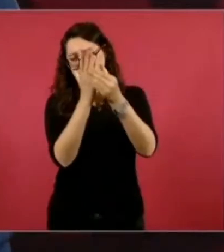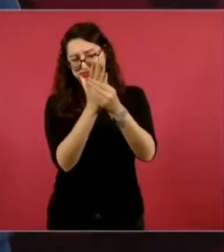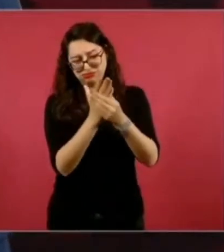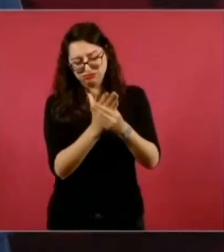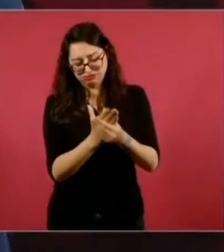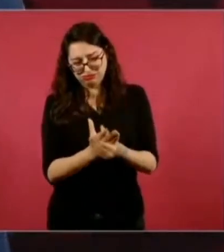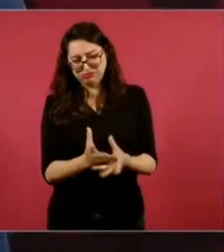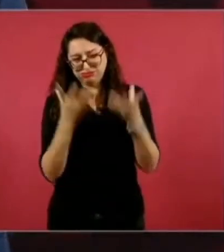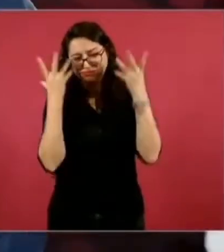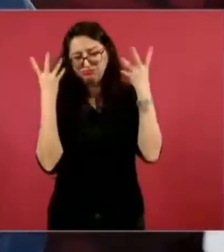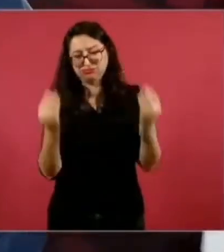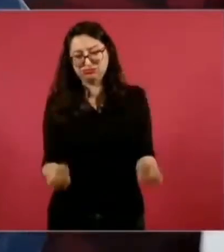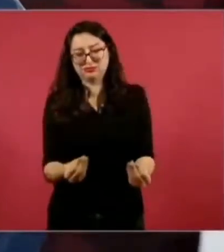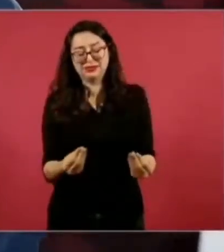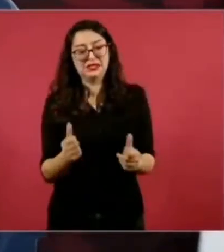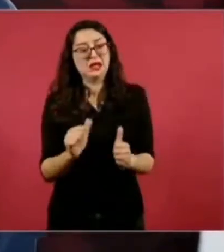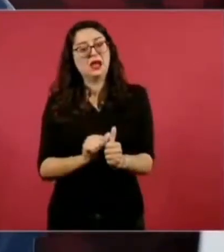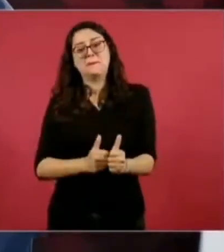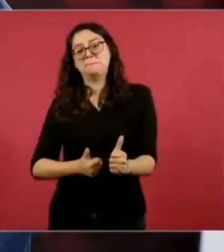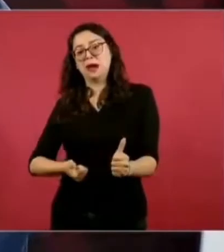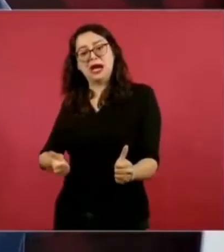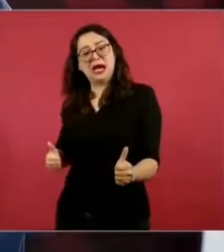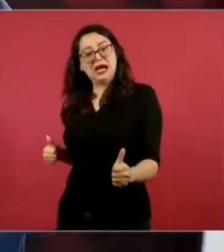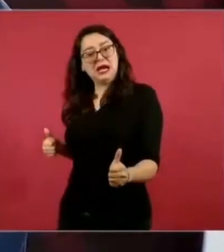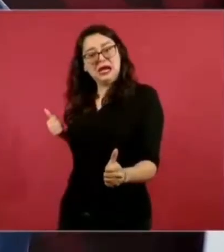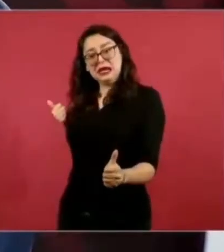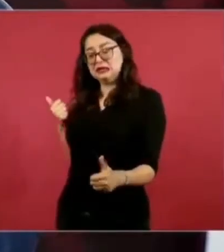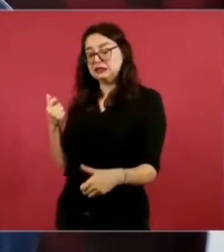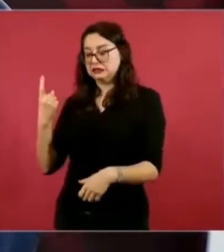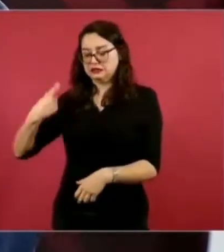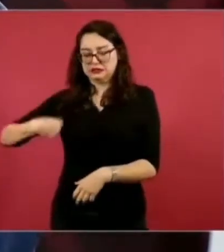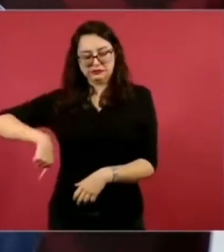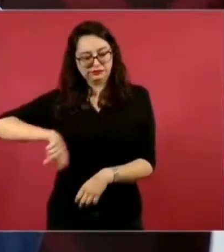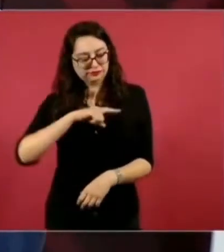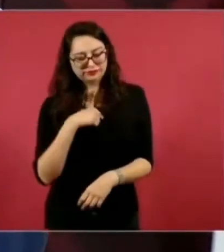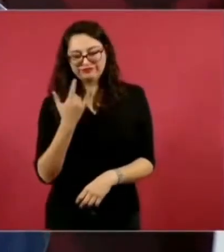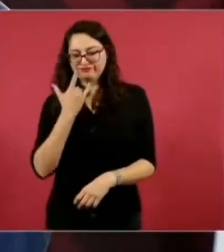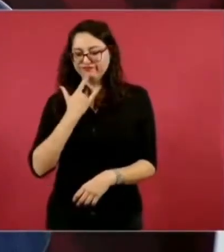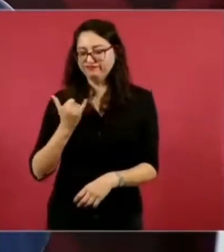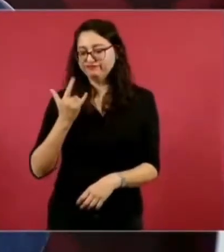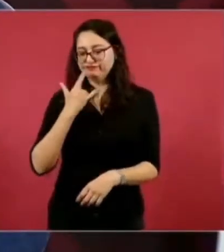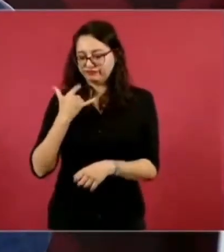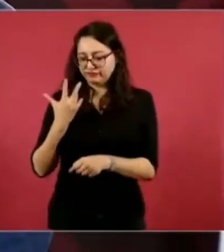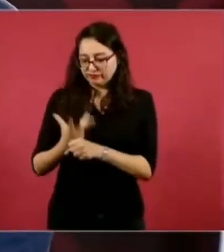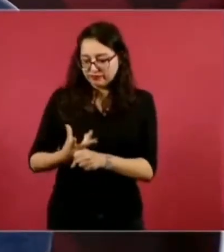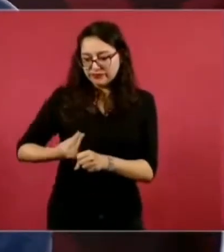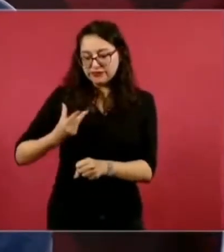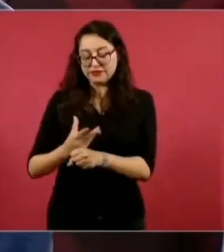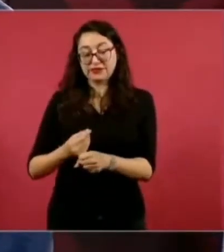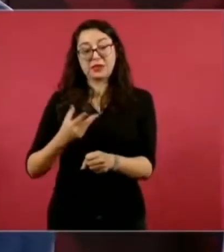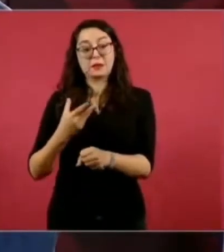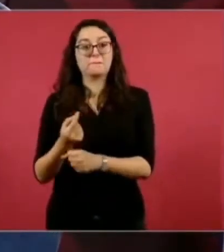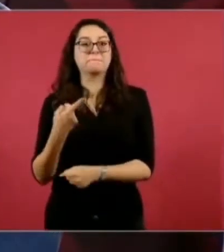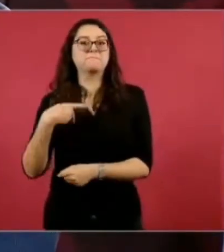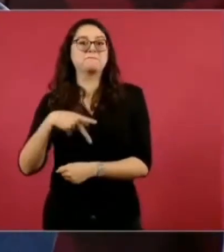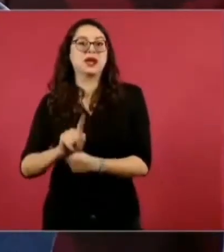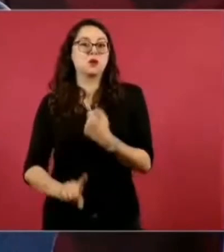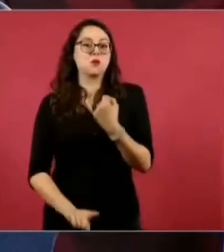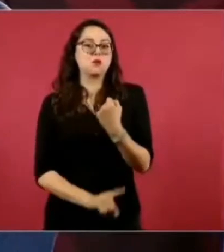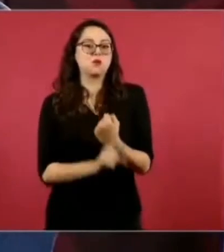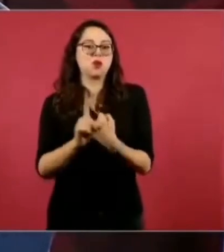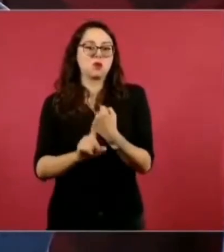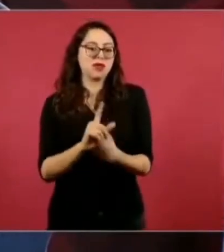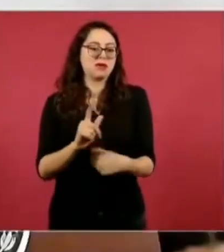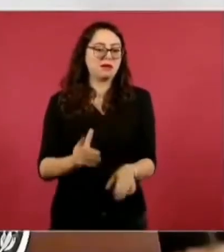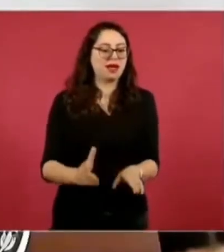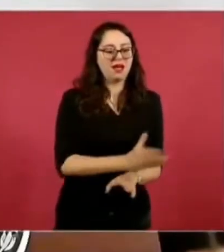mucho el atraso, el rezago, 36 años de